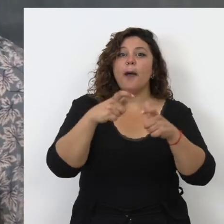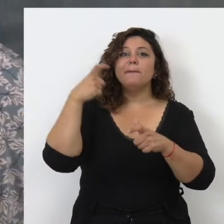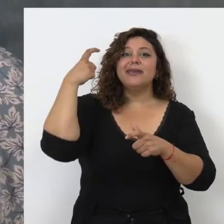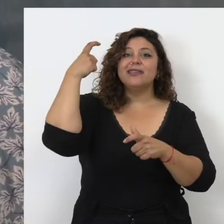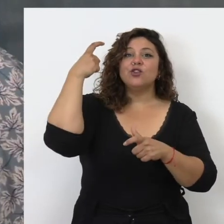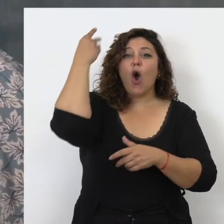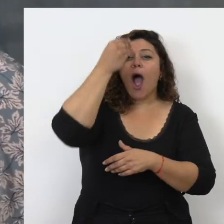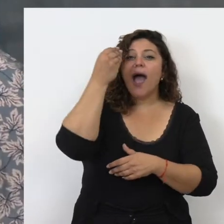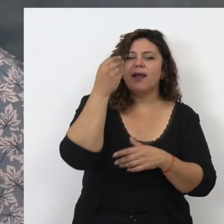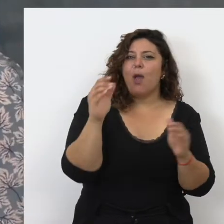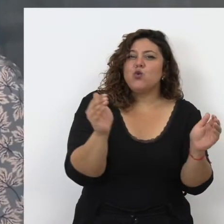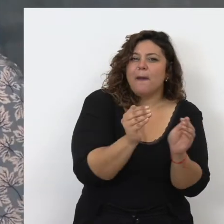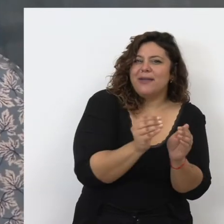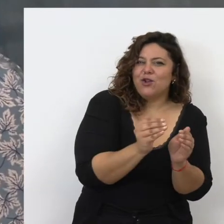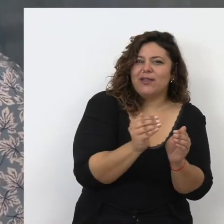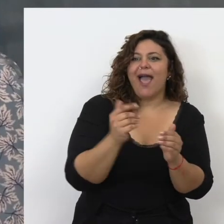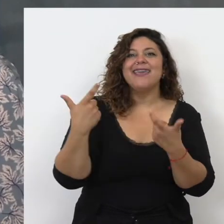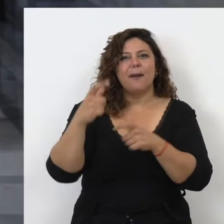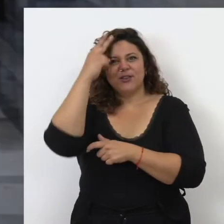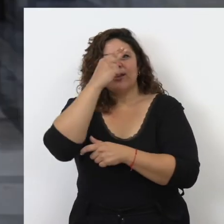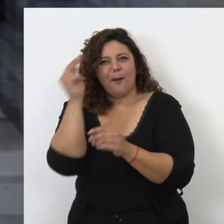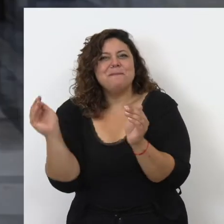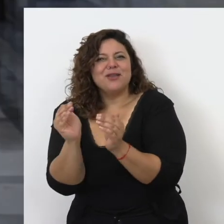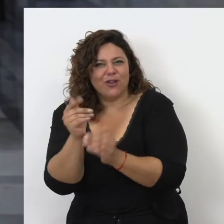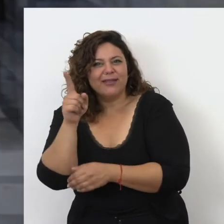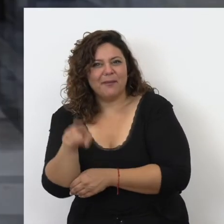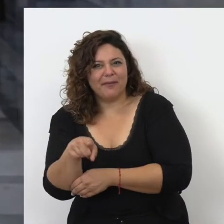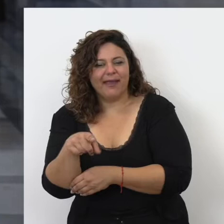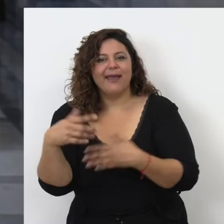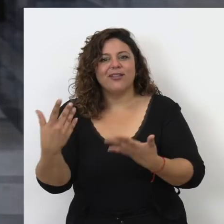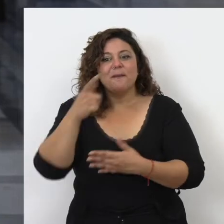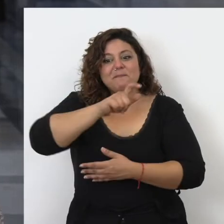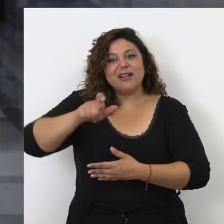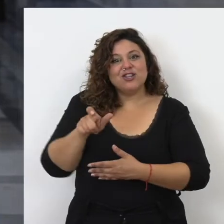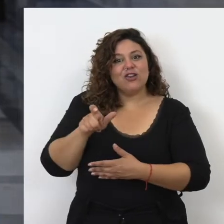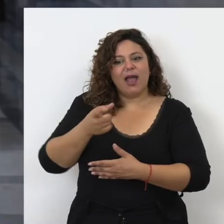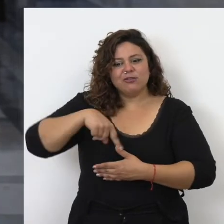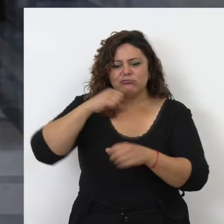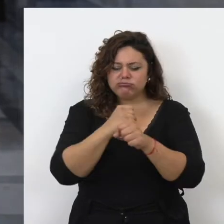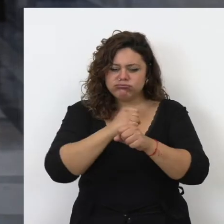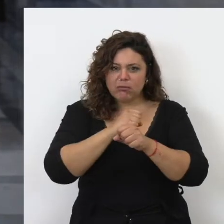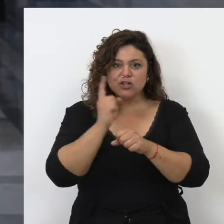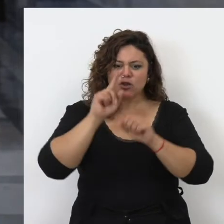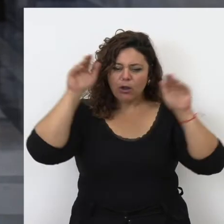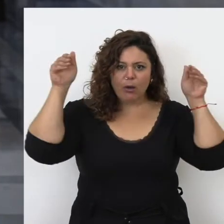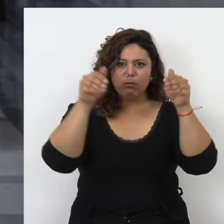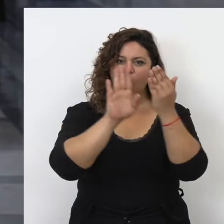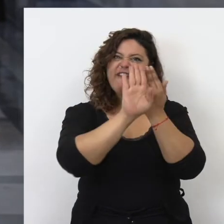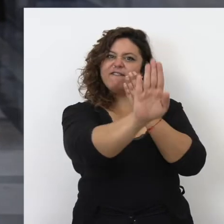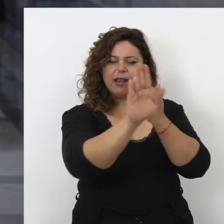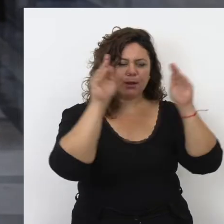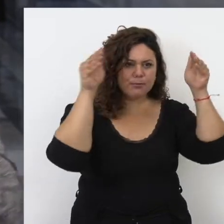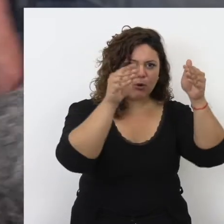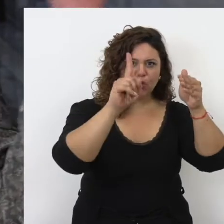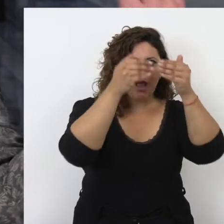el mundo árabe, en el mundo cristiano y por tanto, los que trabajamos en este ámbito no podemos poner el foco solo en lo que